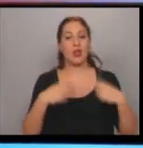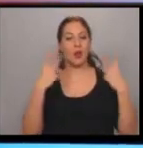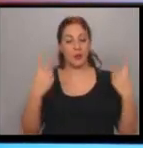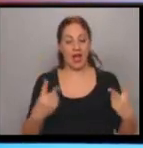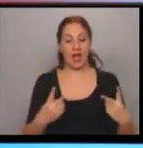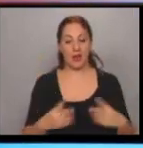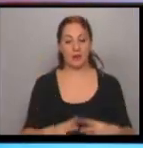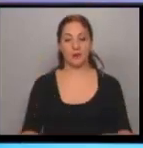a Paraguay. Seguimos con...